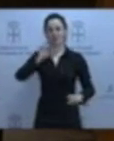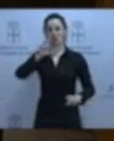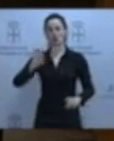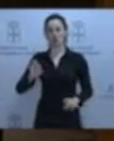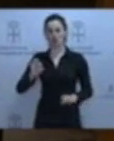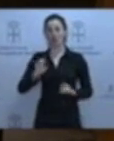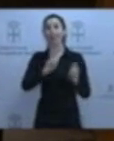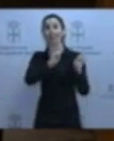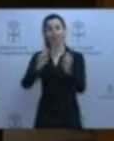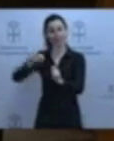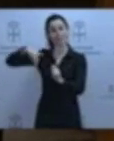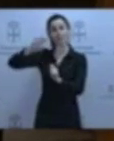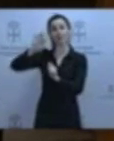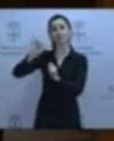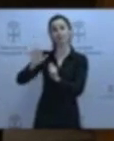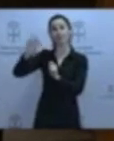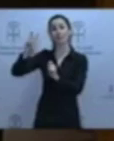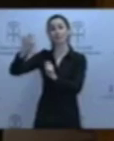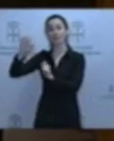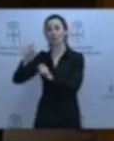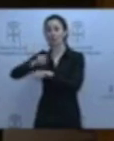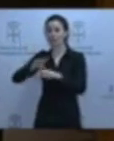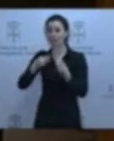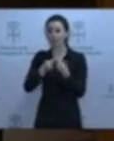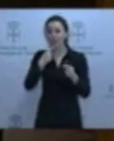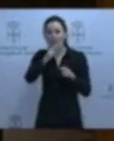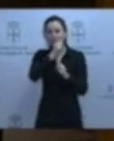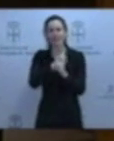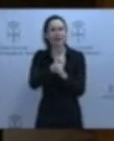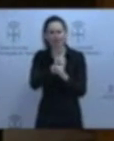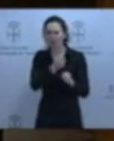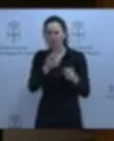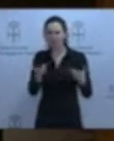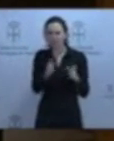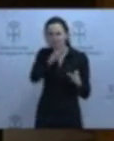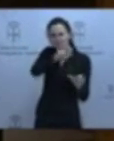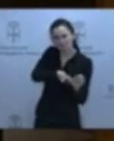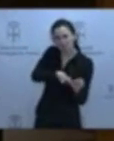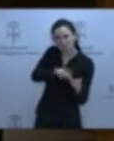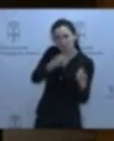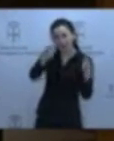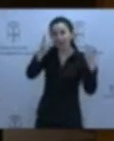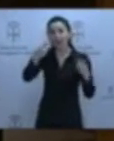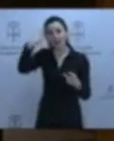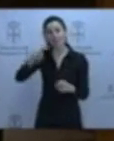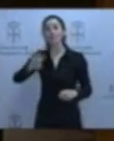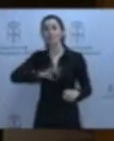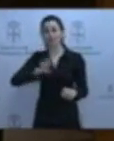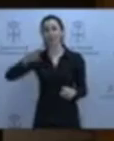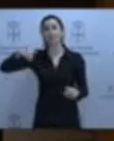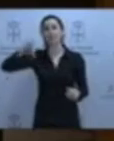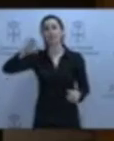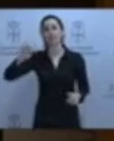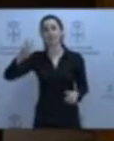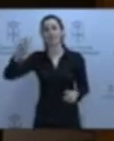al mismo tiempo que se negaba a reunirse con los trabajadores en lucha? Ahora hemos sabido que los Masabeu también aparecen en